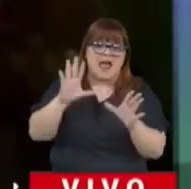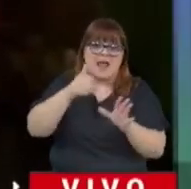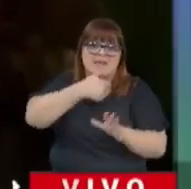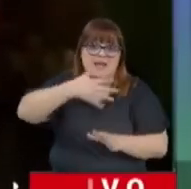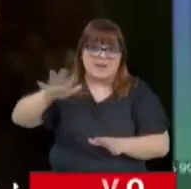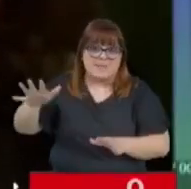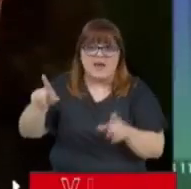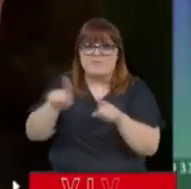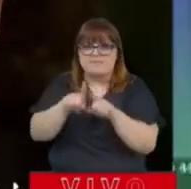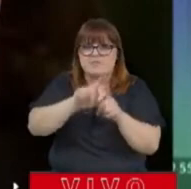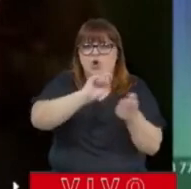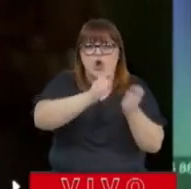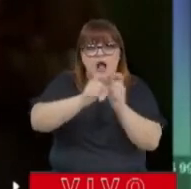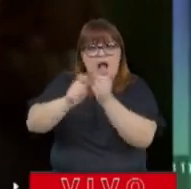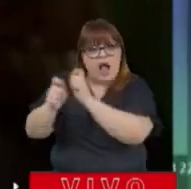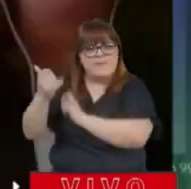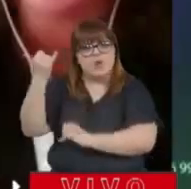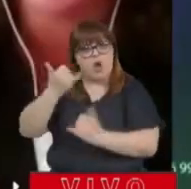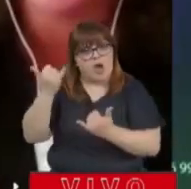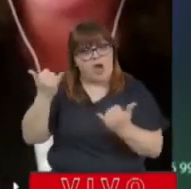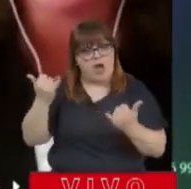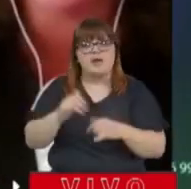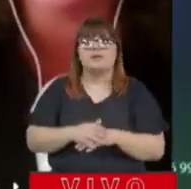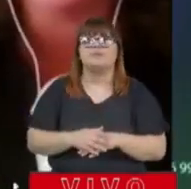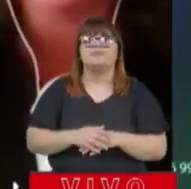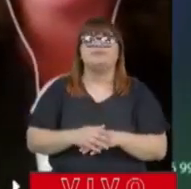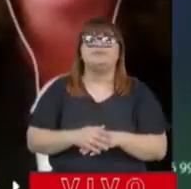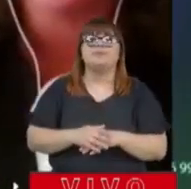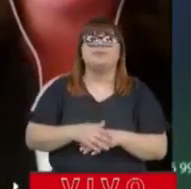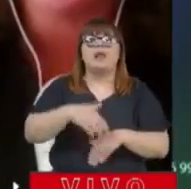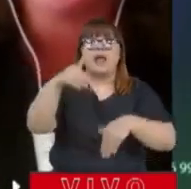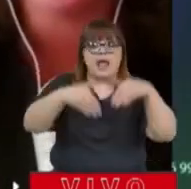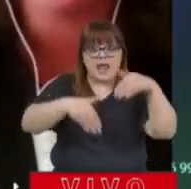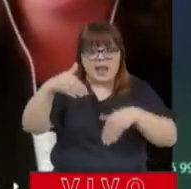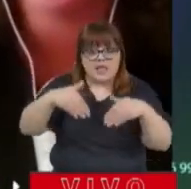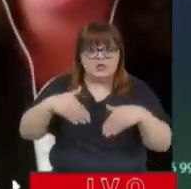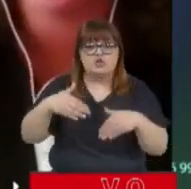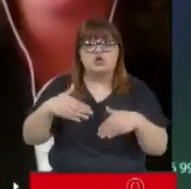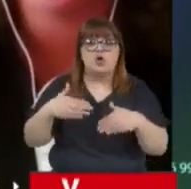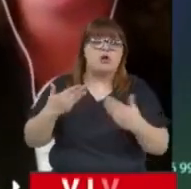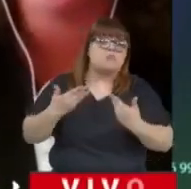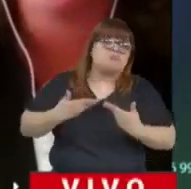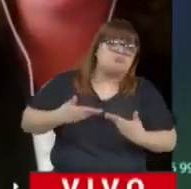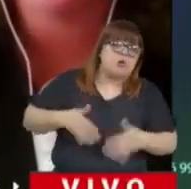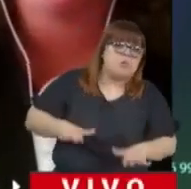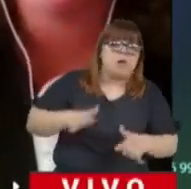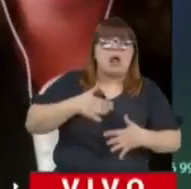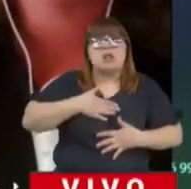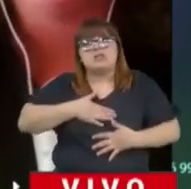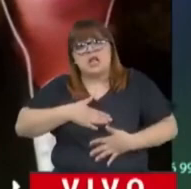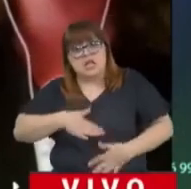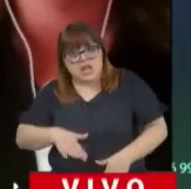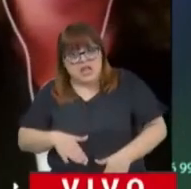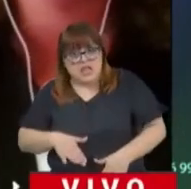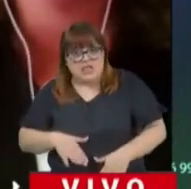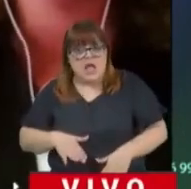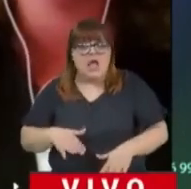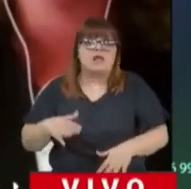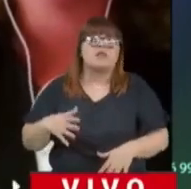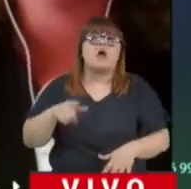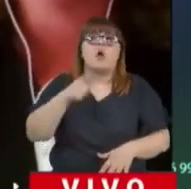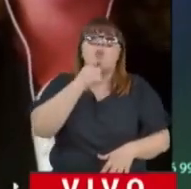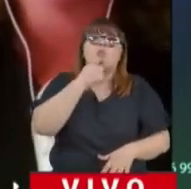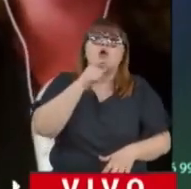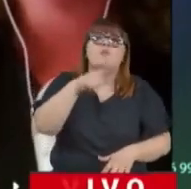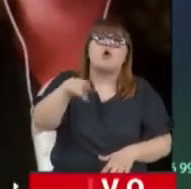se están viendo todos esos cambios de a poco, de alguna manera. Bueno, elecciones que se desarrollaron de manera tranquila, con total normalidad.